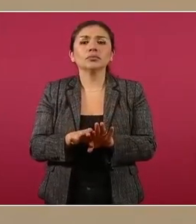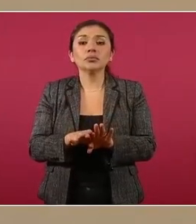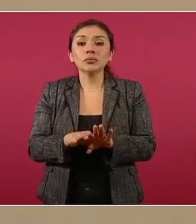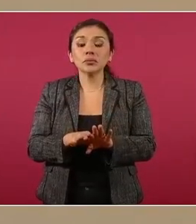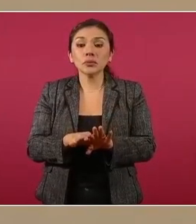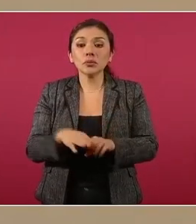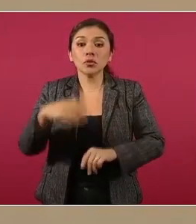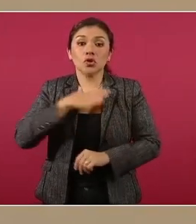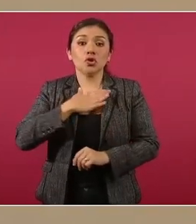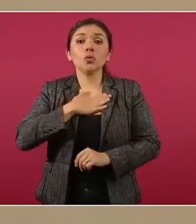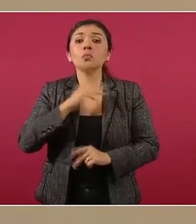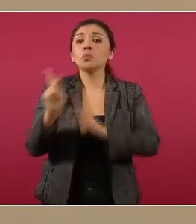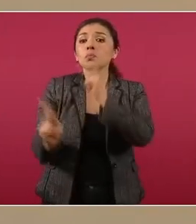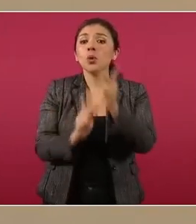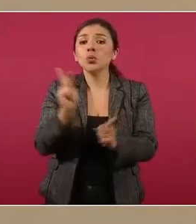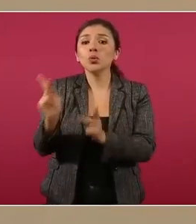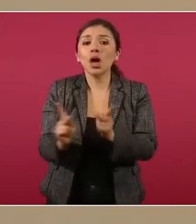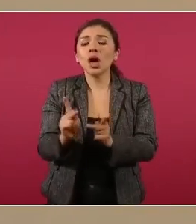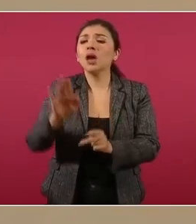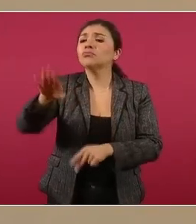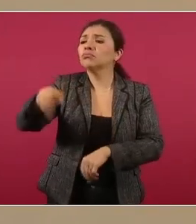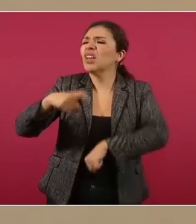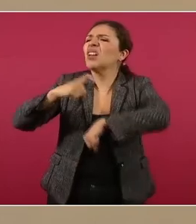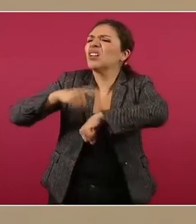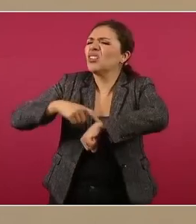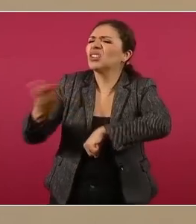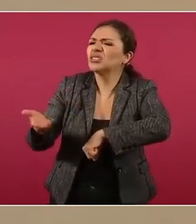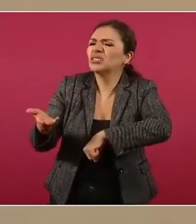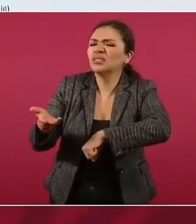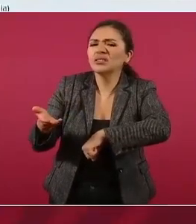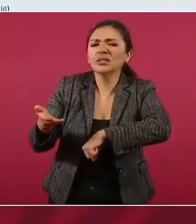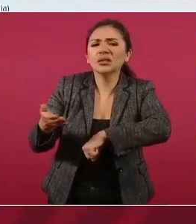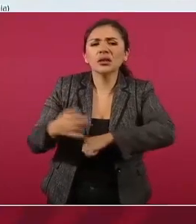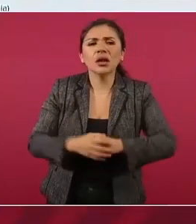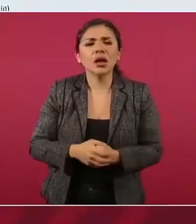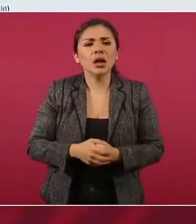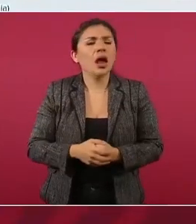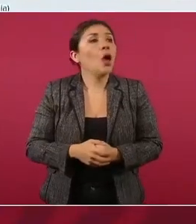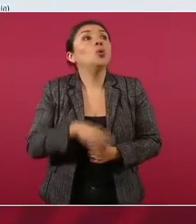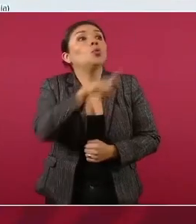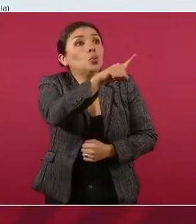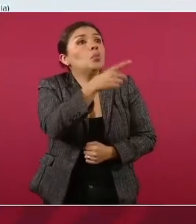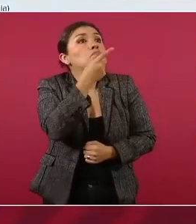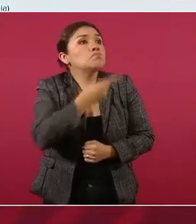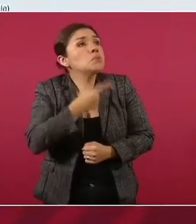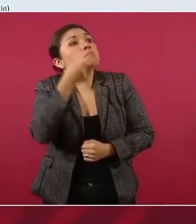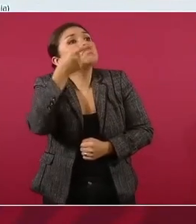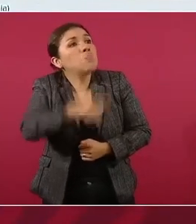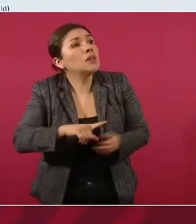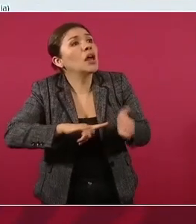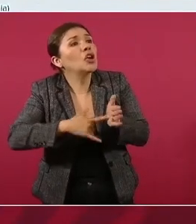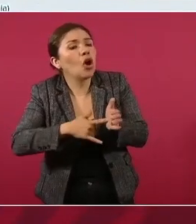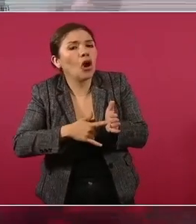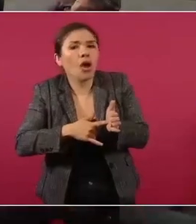yo pregunto y ¿qué hora son? Las que usted quiera que sean, señor,